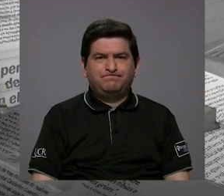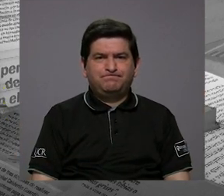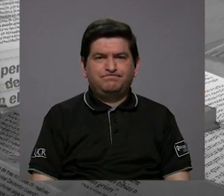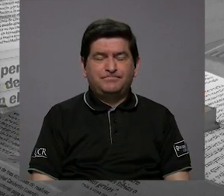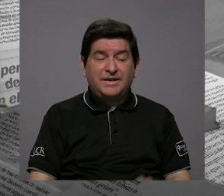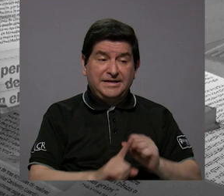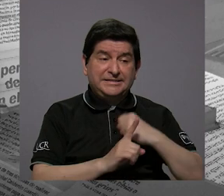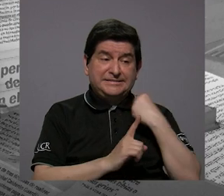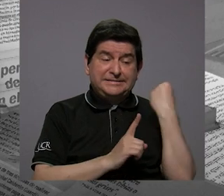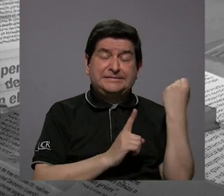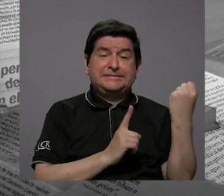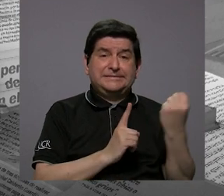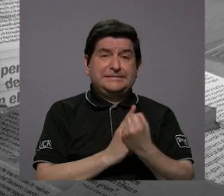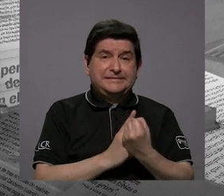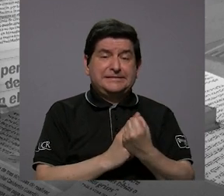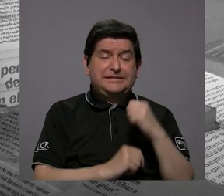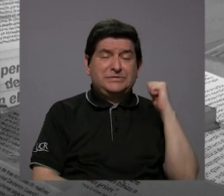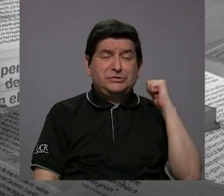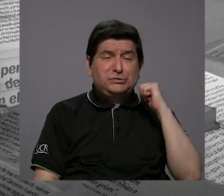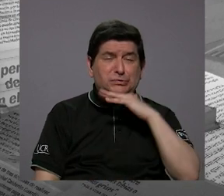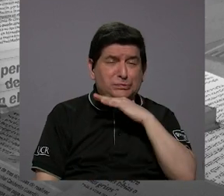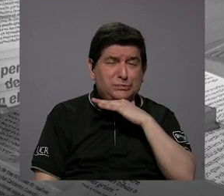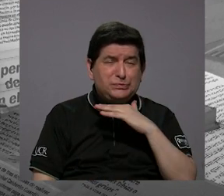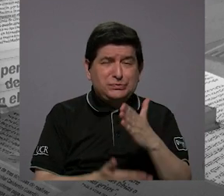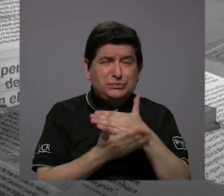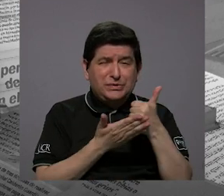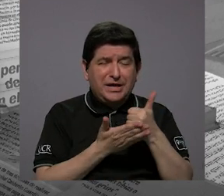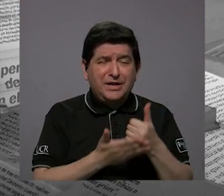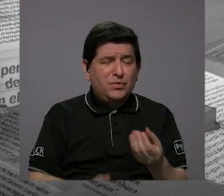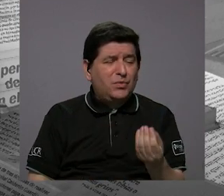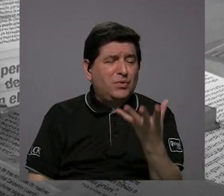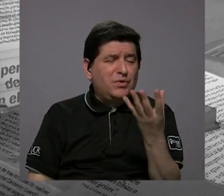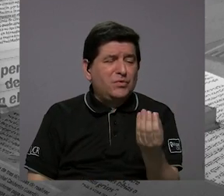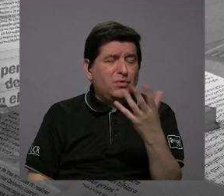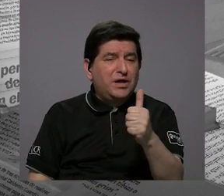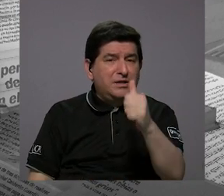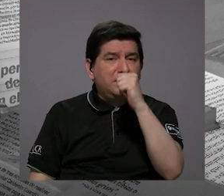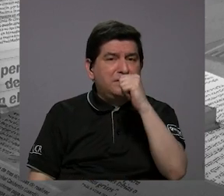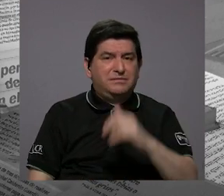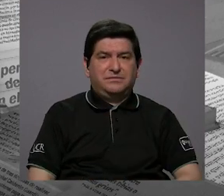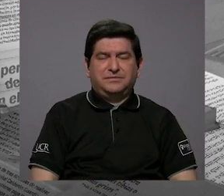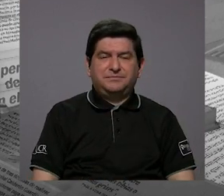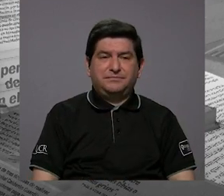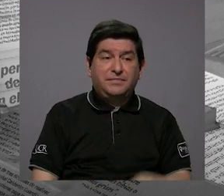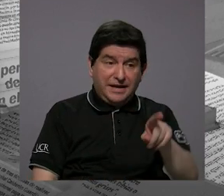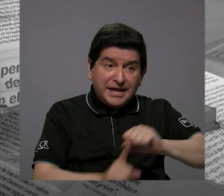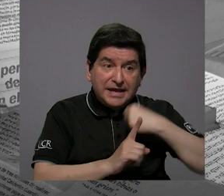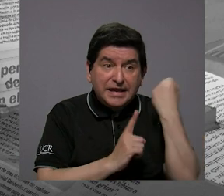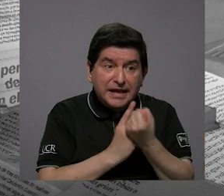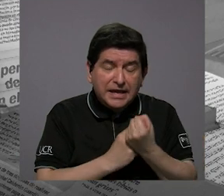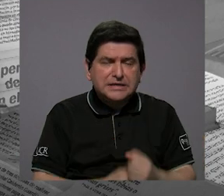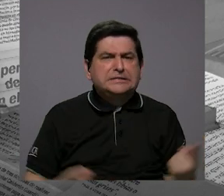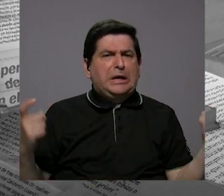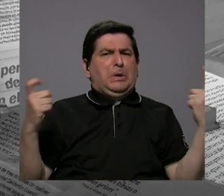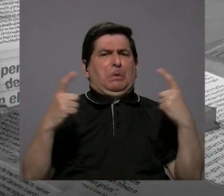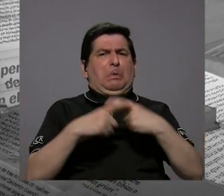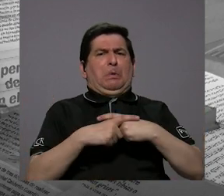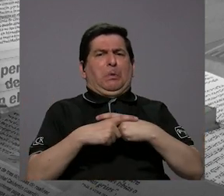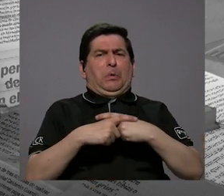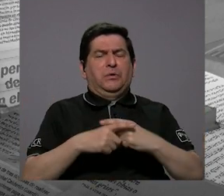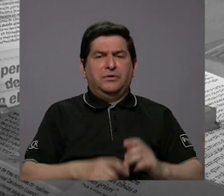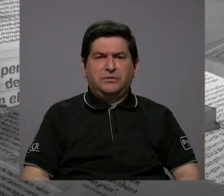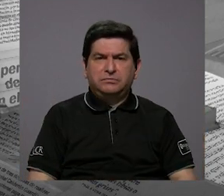se han contaminado algunas fuentes, ¿verdad? Ese aspecto es muy